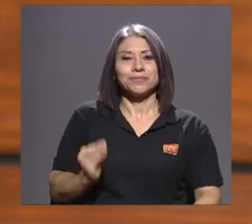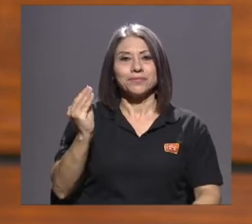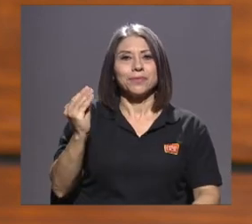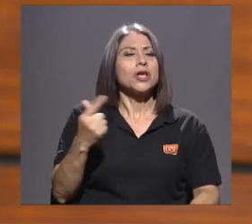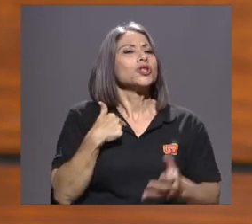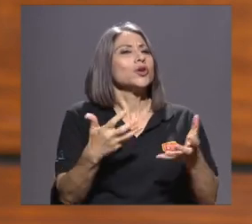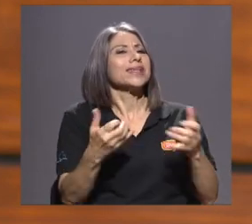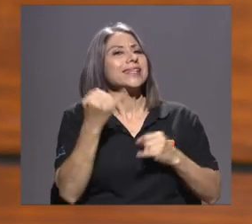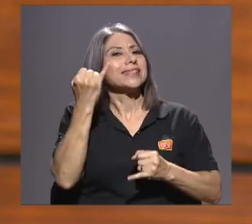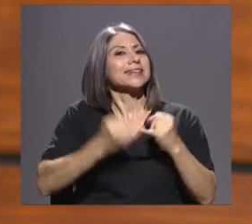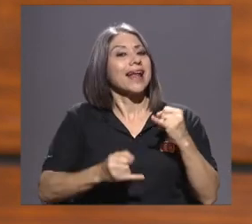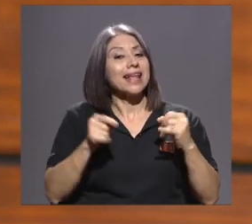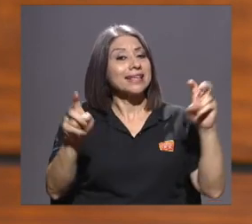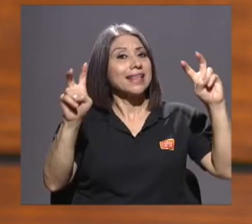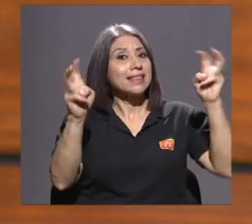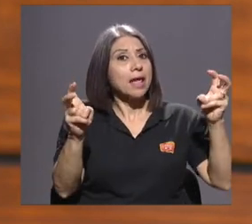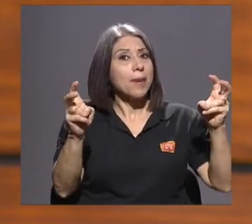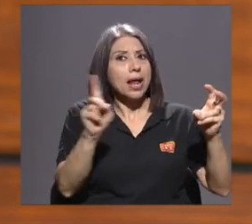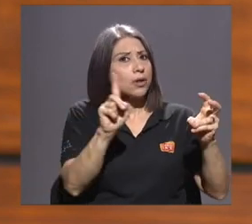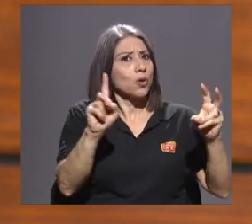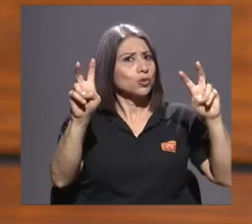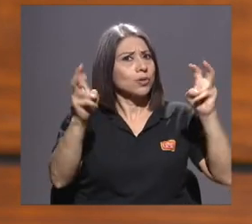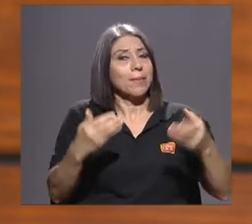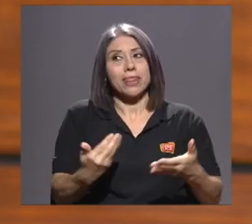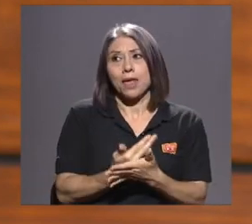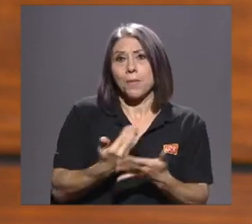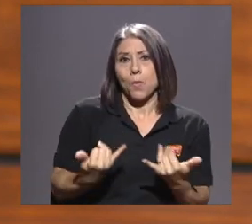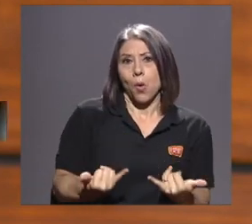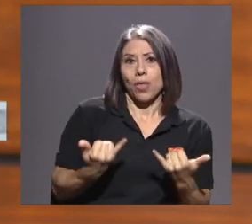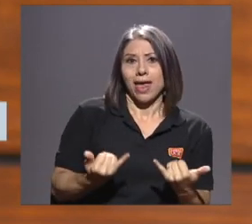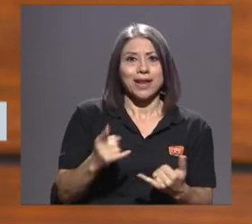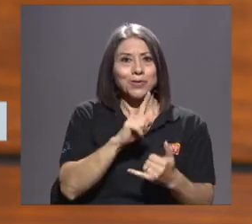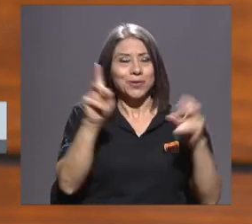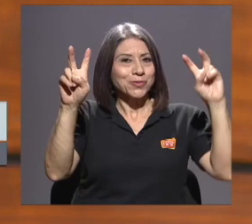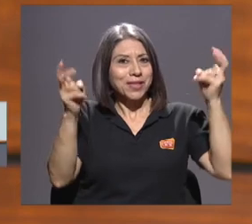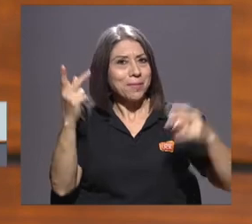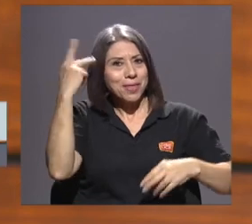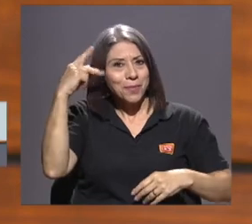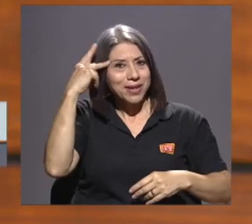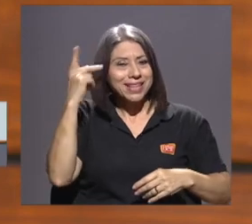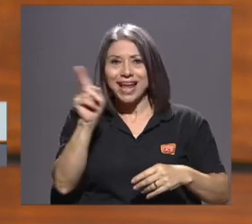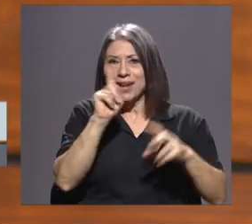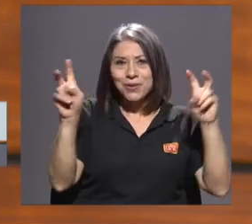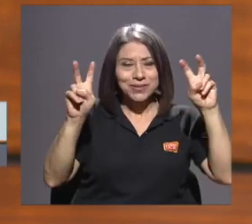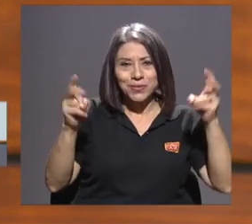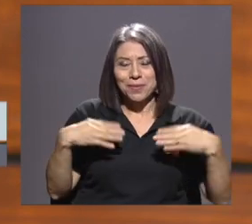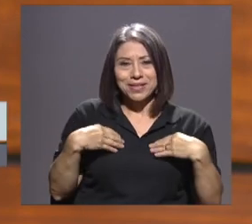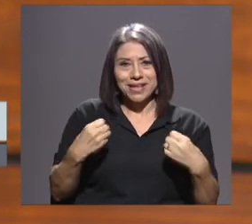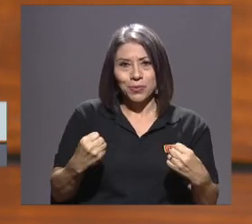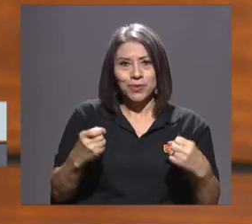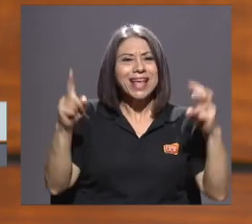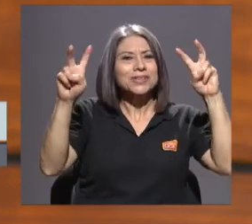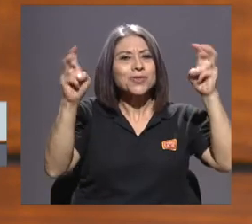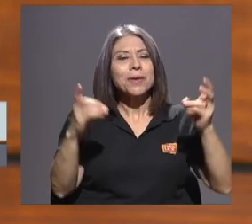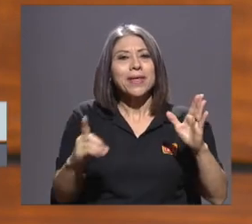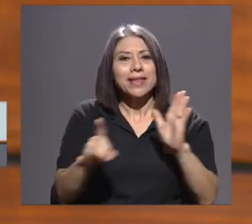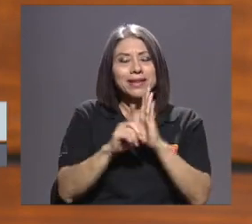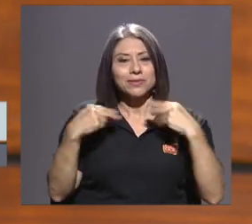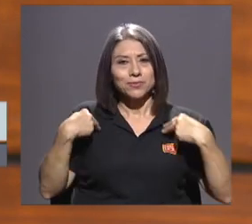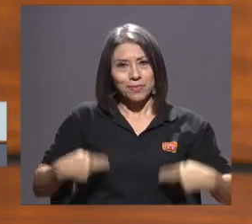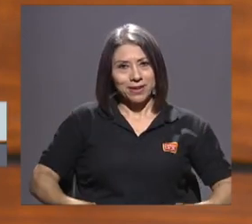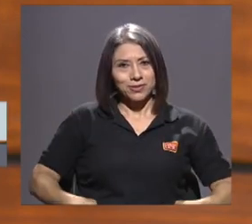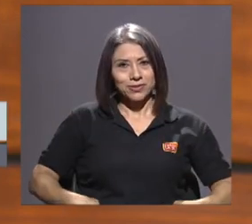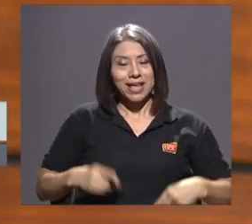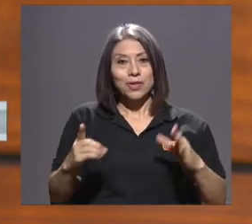con que esto no es un tema de moda, no es un tema de política, no es un tema de salud, es un tema de derechos humanos.